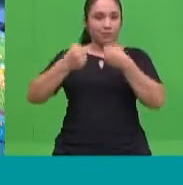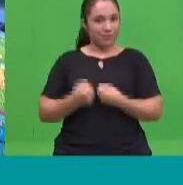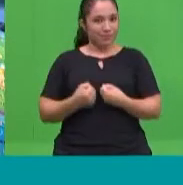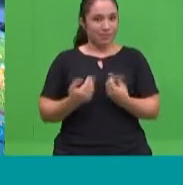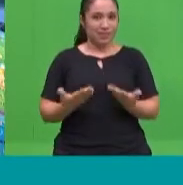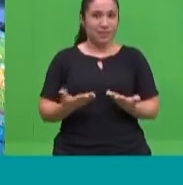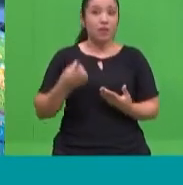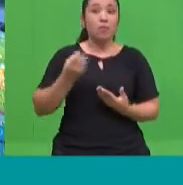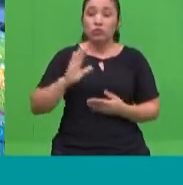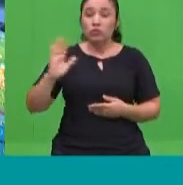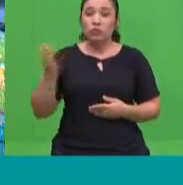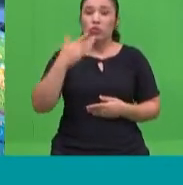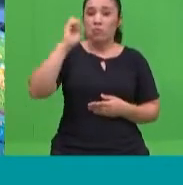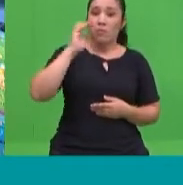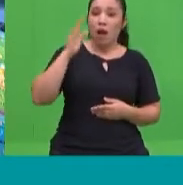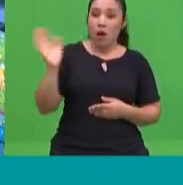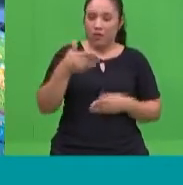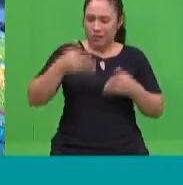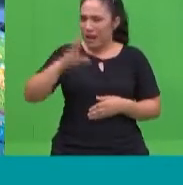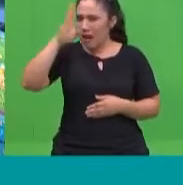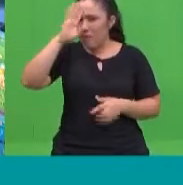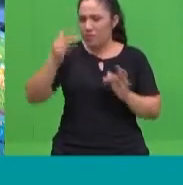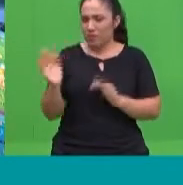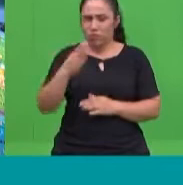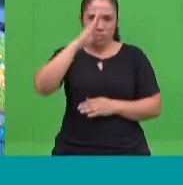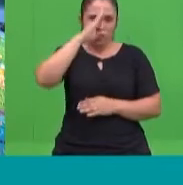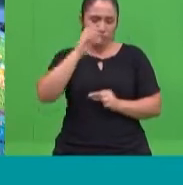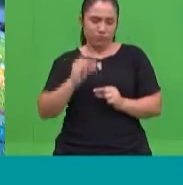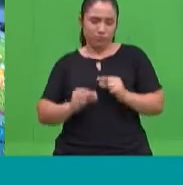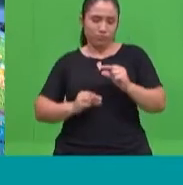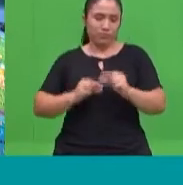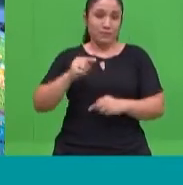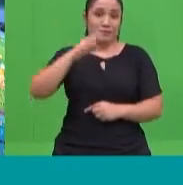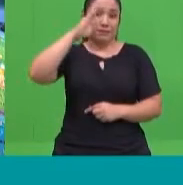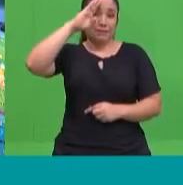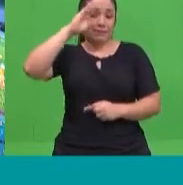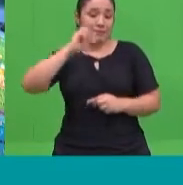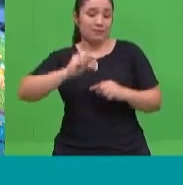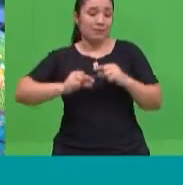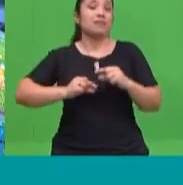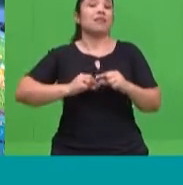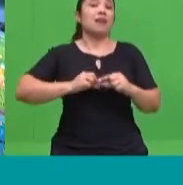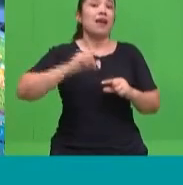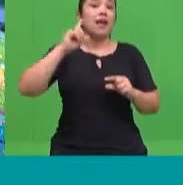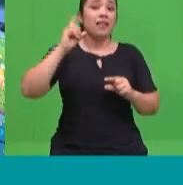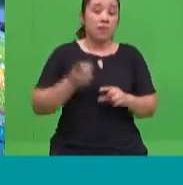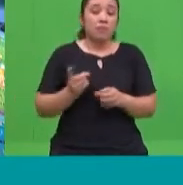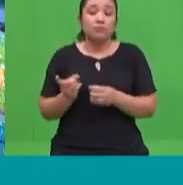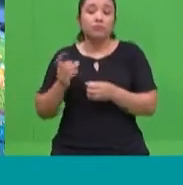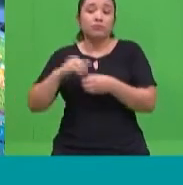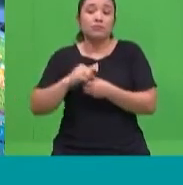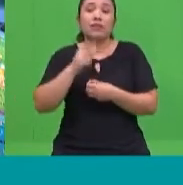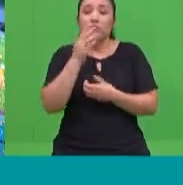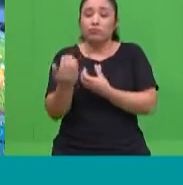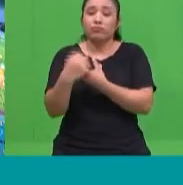estamos aprendiendo, Ernesto. Todos estamos aprendiendo. Y en ese proceso de aprendizaje tenemos que incorporarle a los niños. Tenemos que